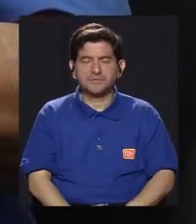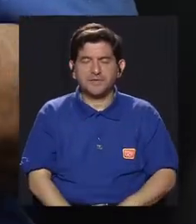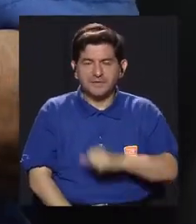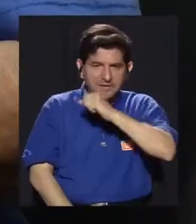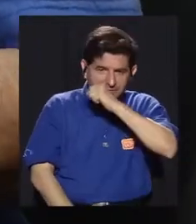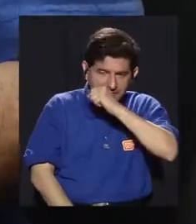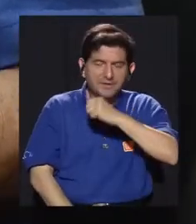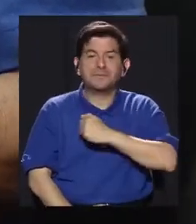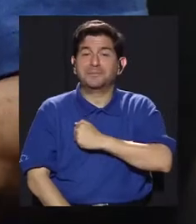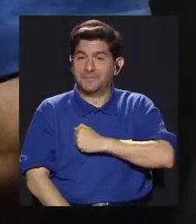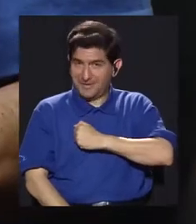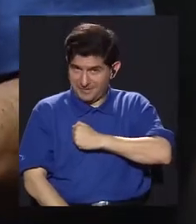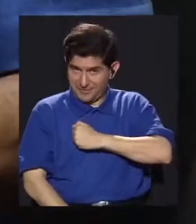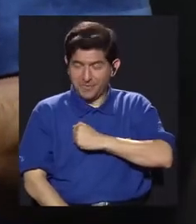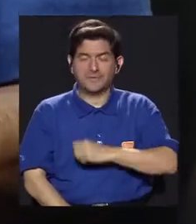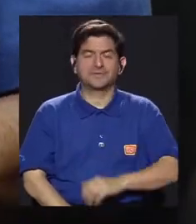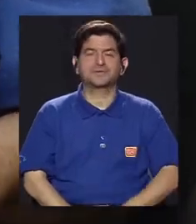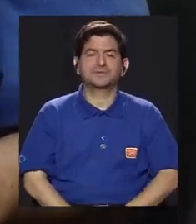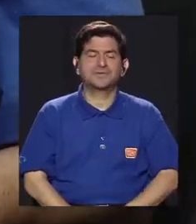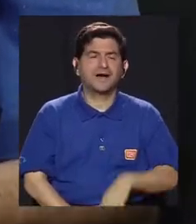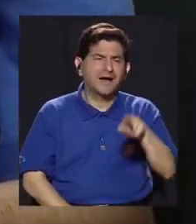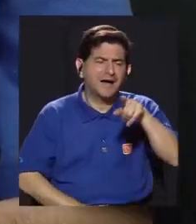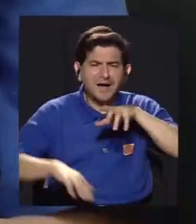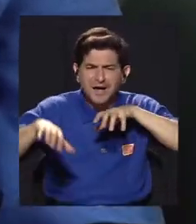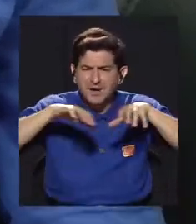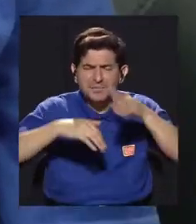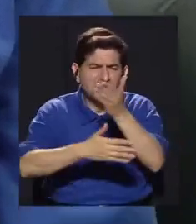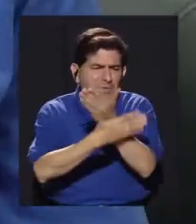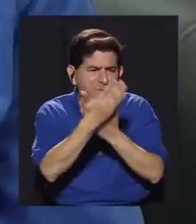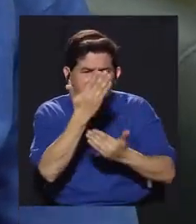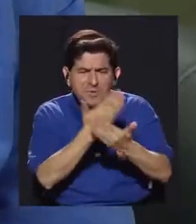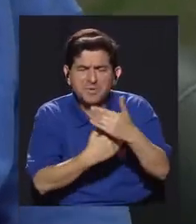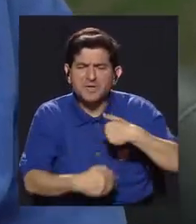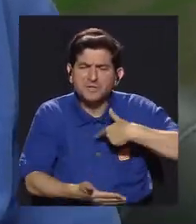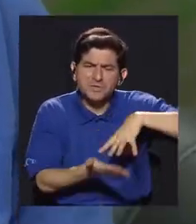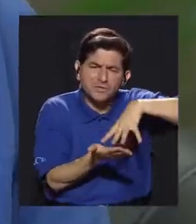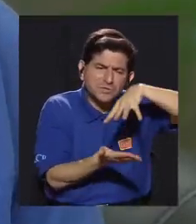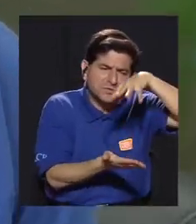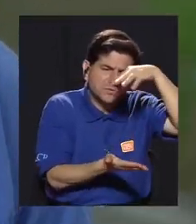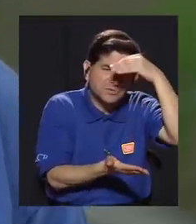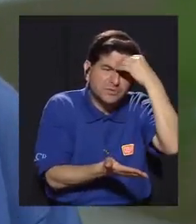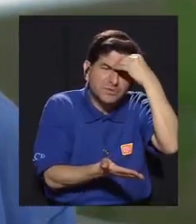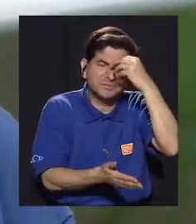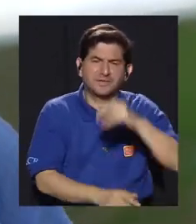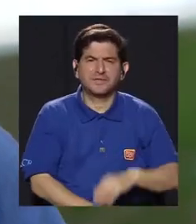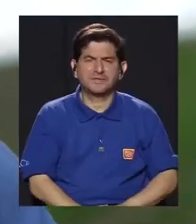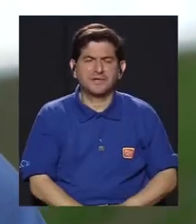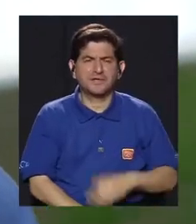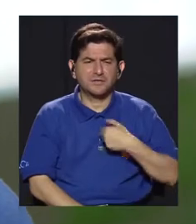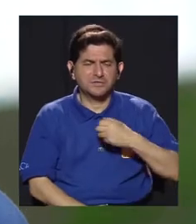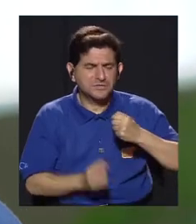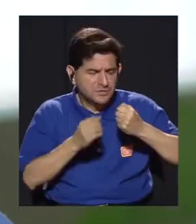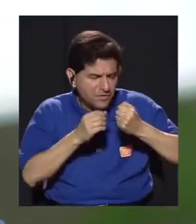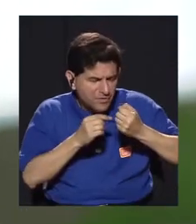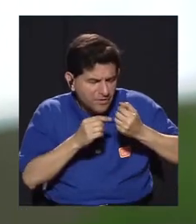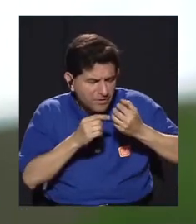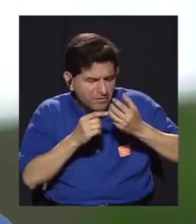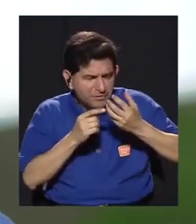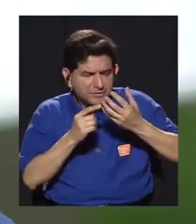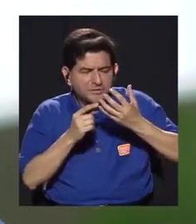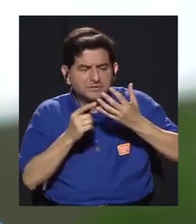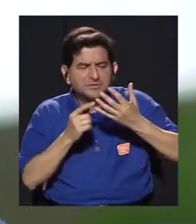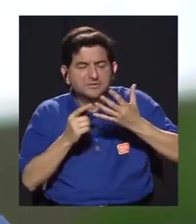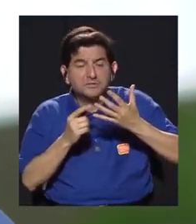movimientos en mis manos hasta que yo aprendiera a abrir mis dedos, pero eso fue en